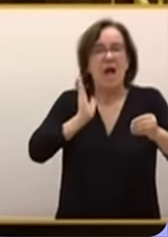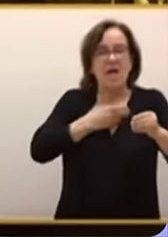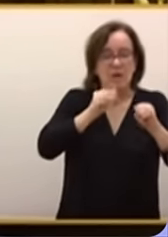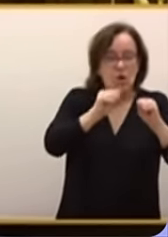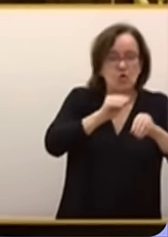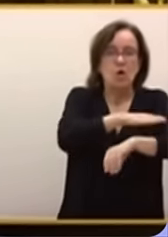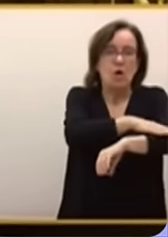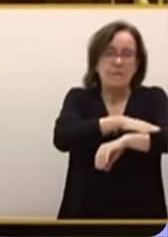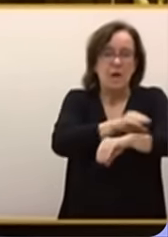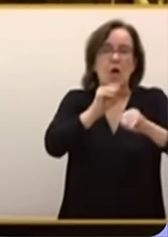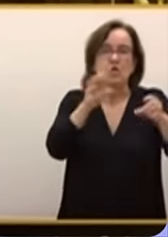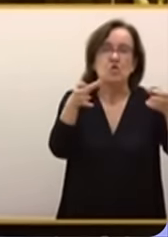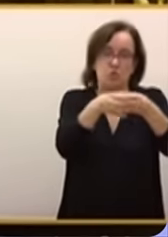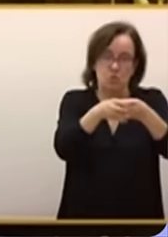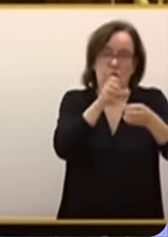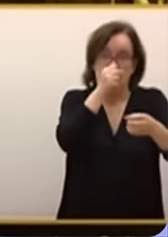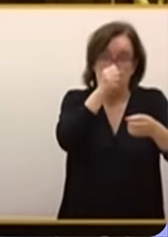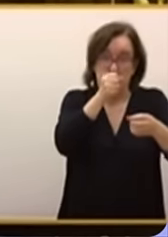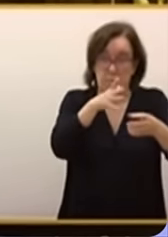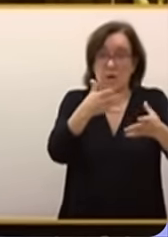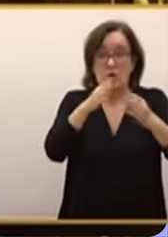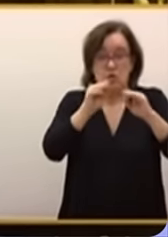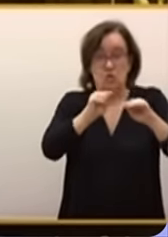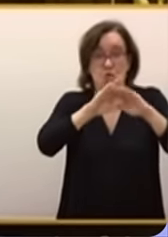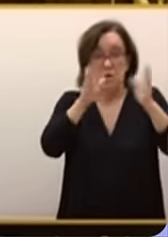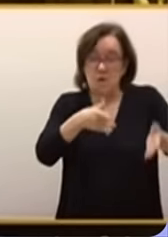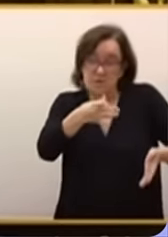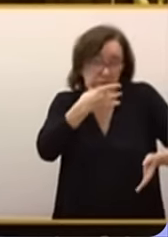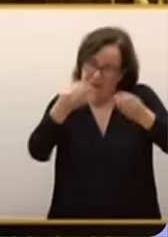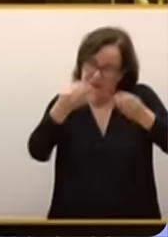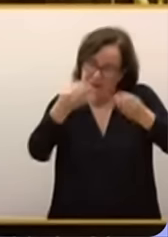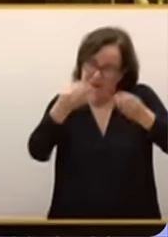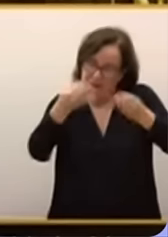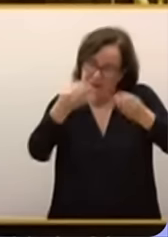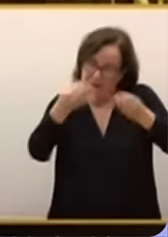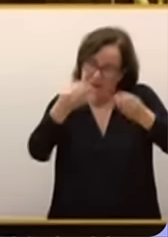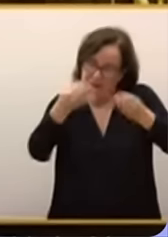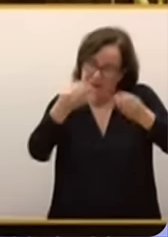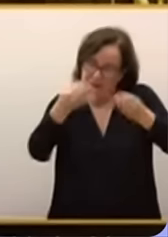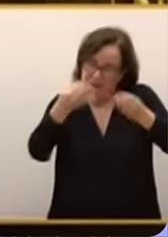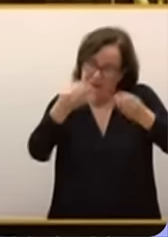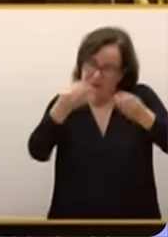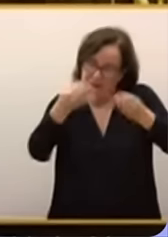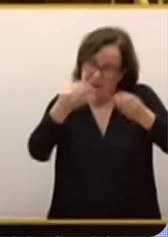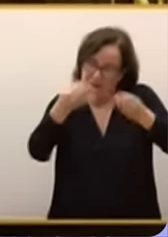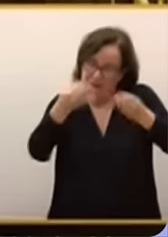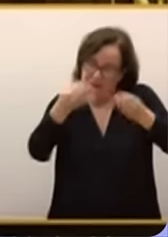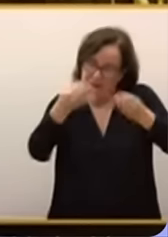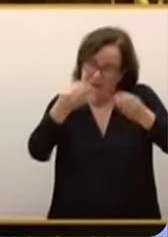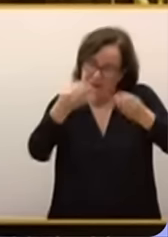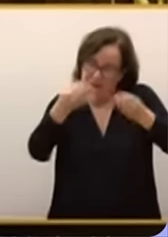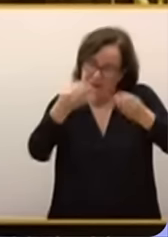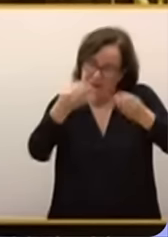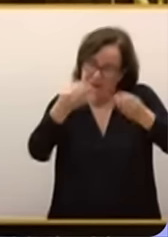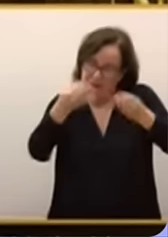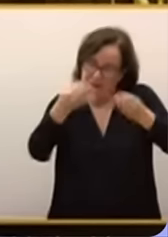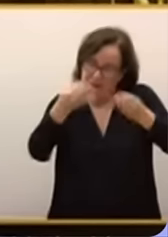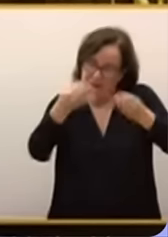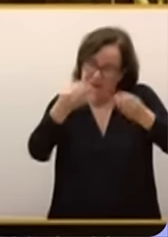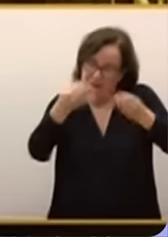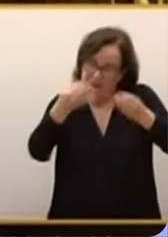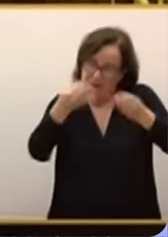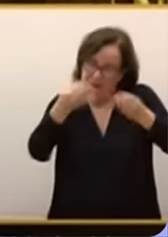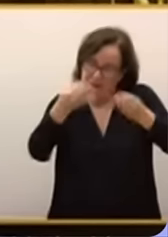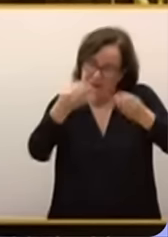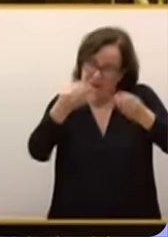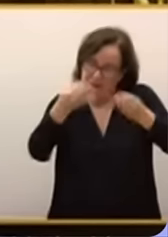gobierno, a su partido y a su casa. Si la tuviese, debería de darle vergüenza al señor Sánchez. Bueno, luego ha pasado a hablar de política internacional y responderle al tema